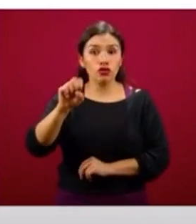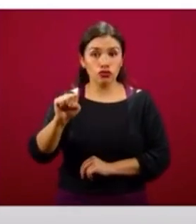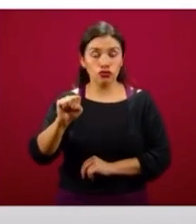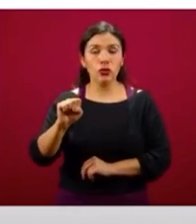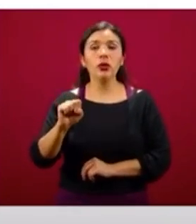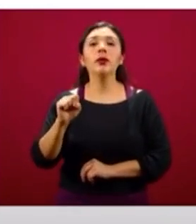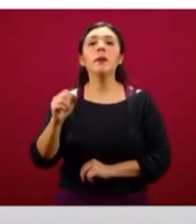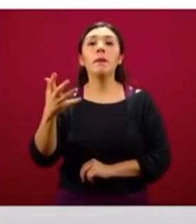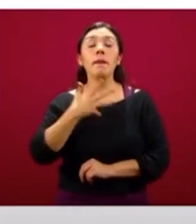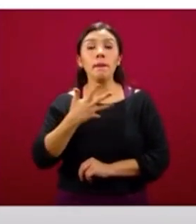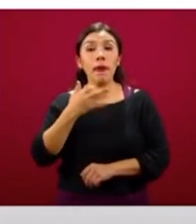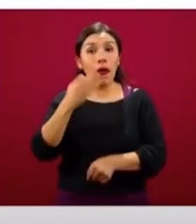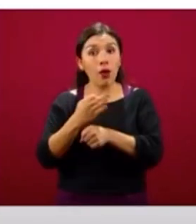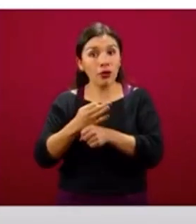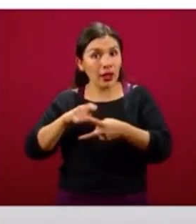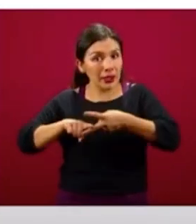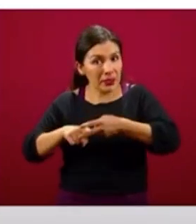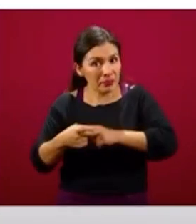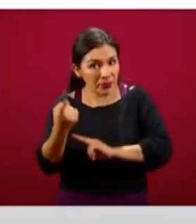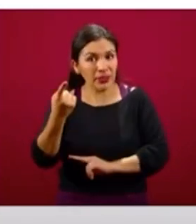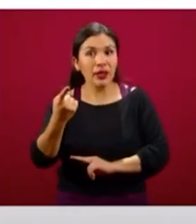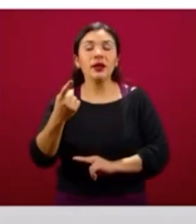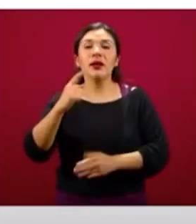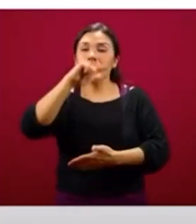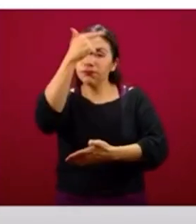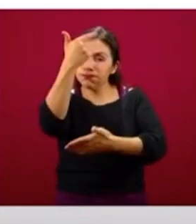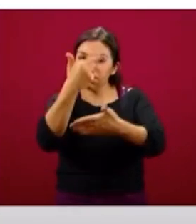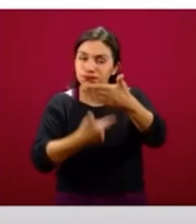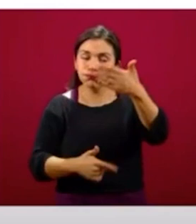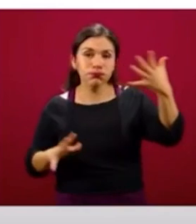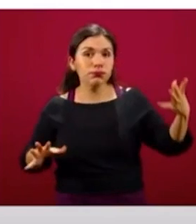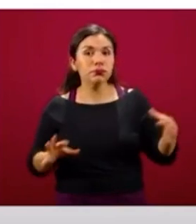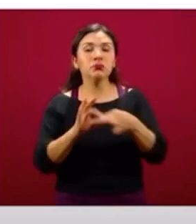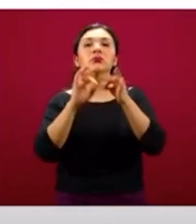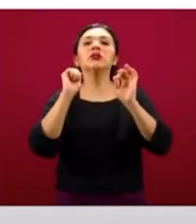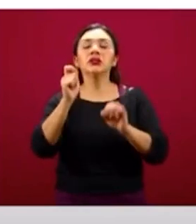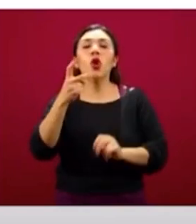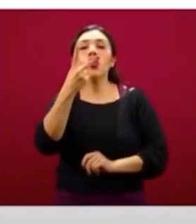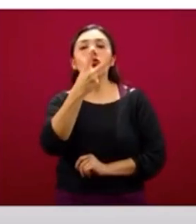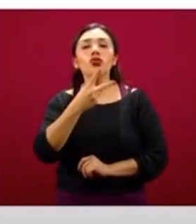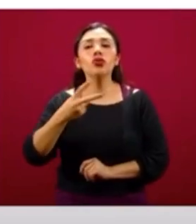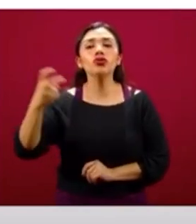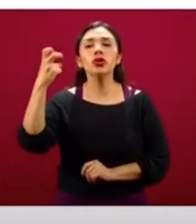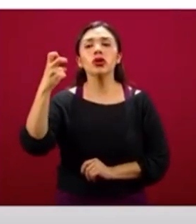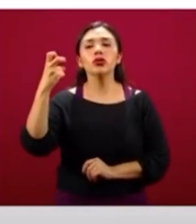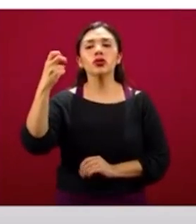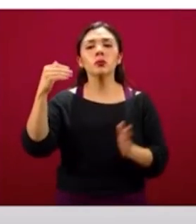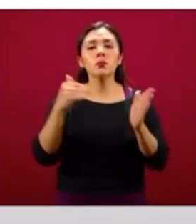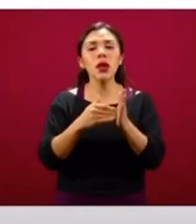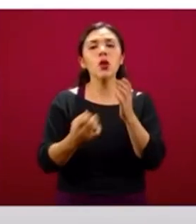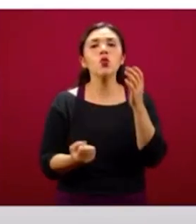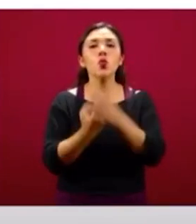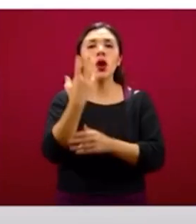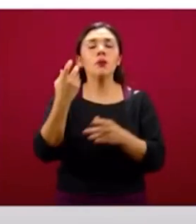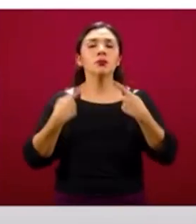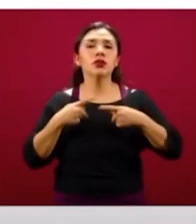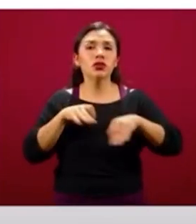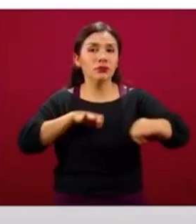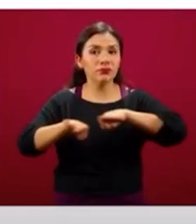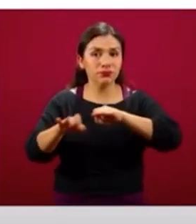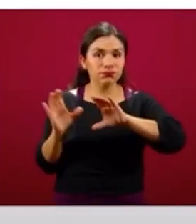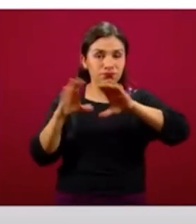estamos empezando, estamos terminando el padrón de 200 mil nuevos sembradores